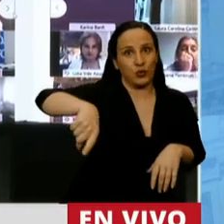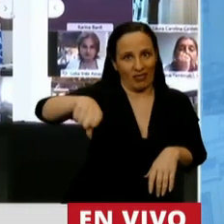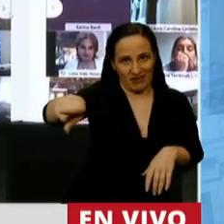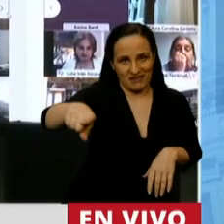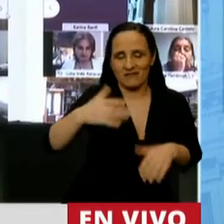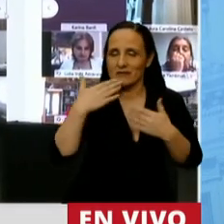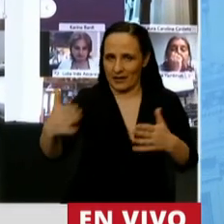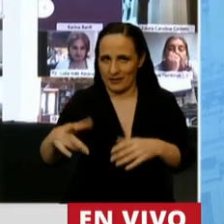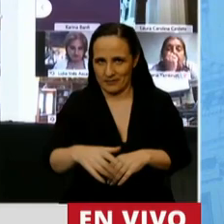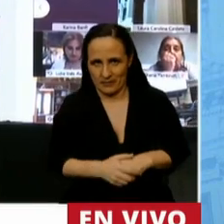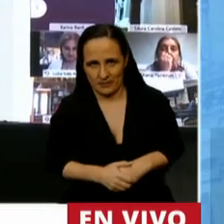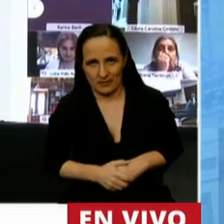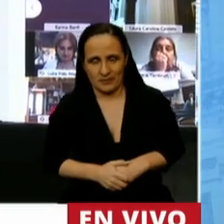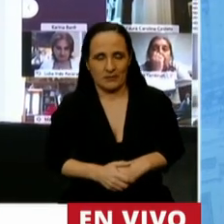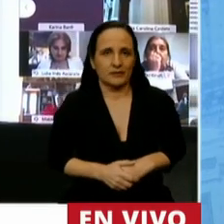cargo. Gracias.